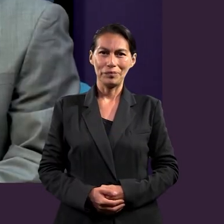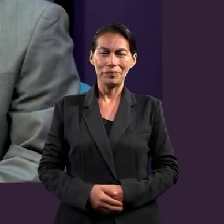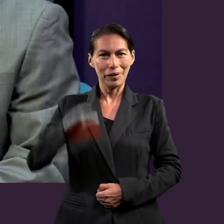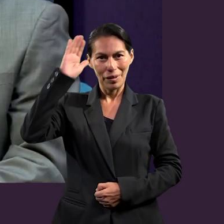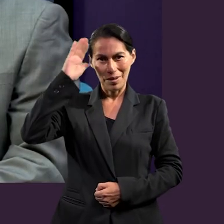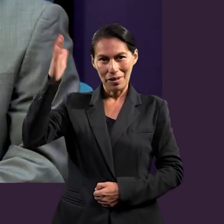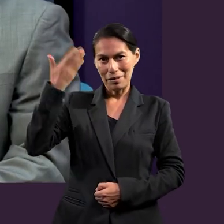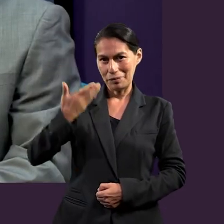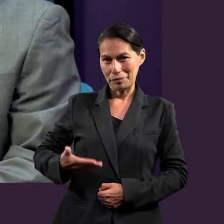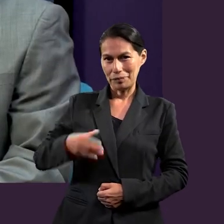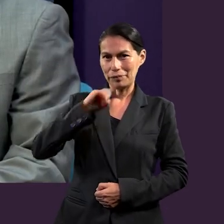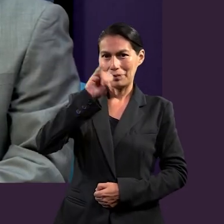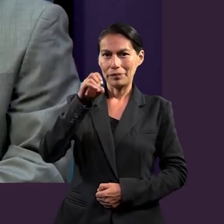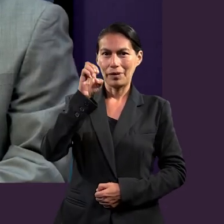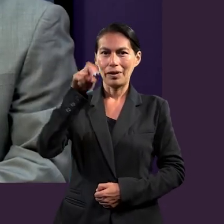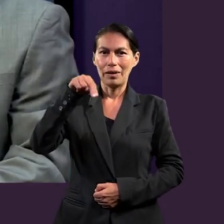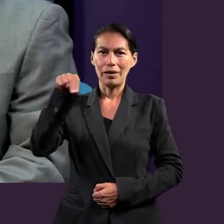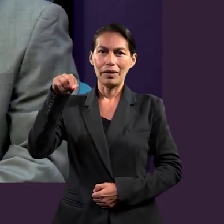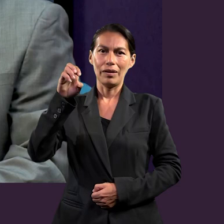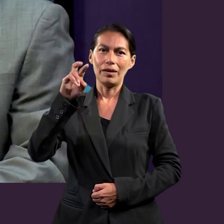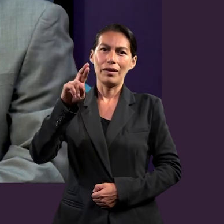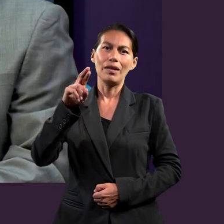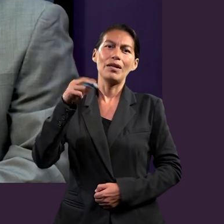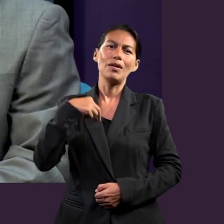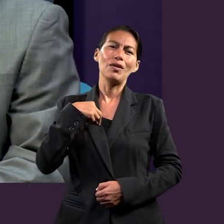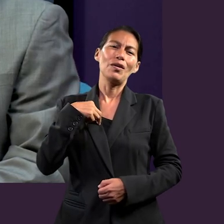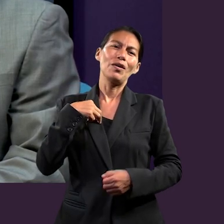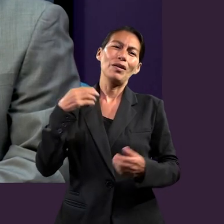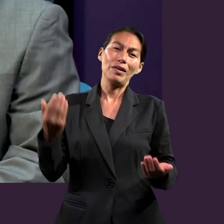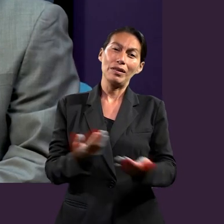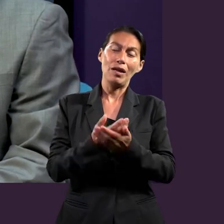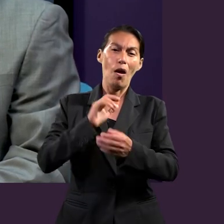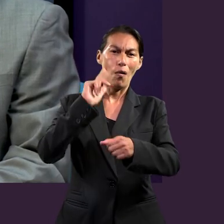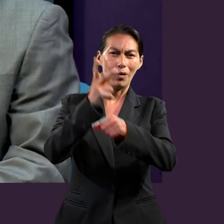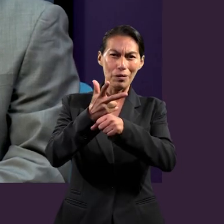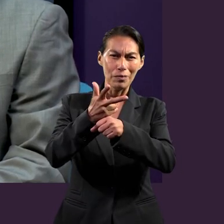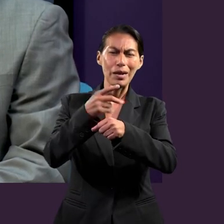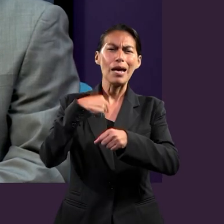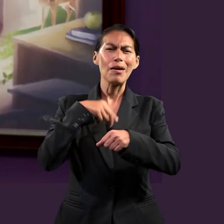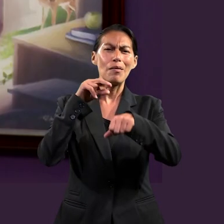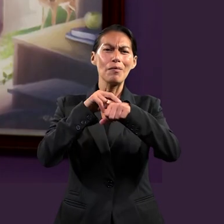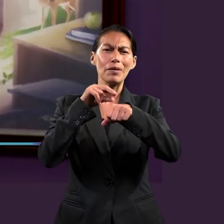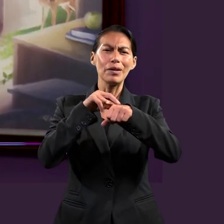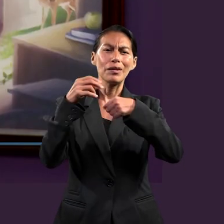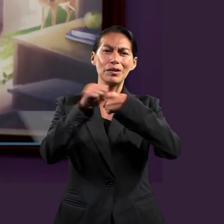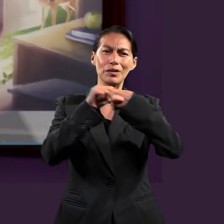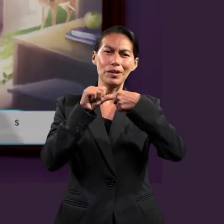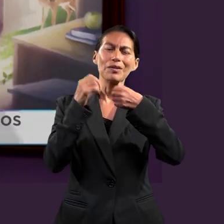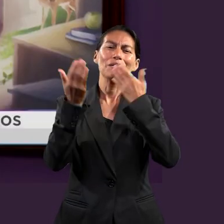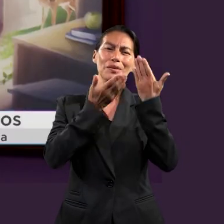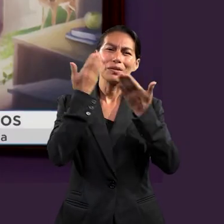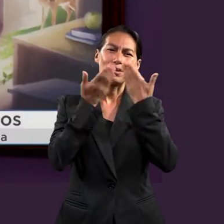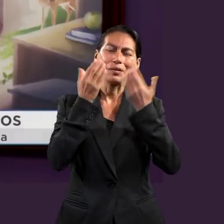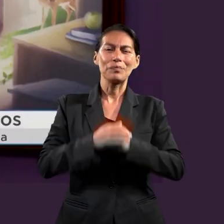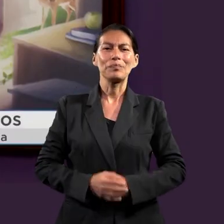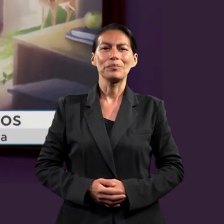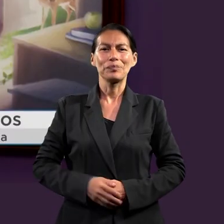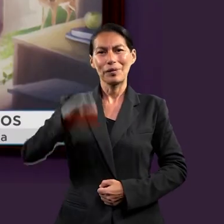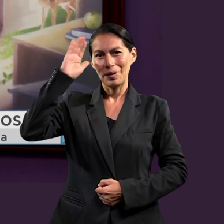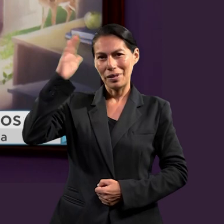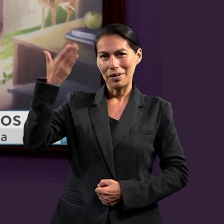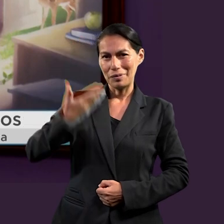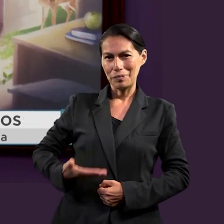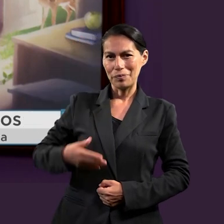Hola, mi nombre es Jenner Daniel Miranda González, soy de Guatemala y también estudio la carrera de Médico Cirujano. Hola, mi nombre es Paulina